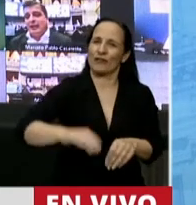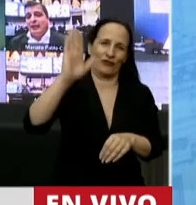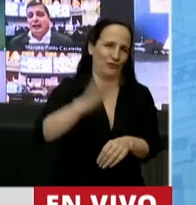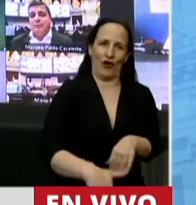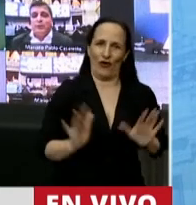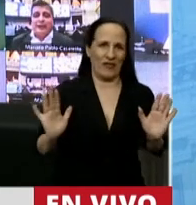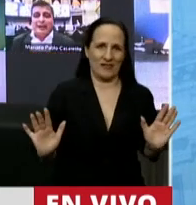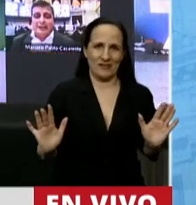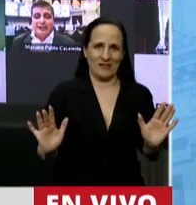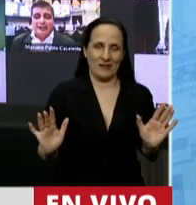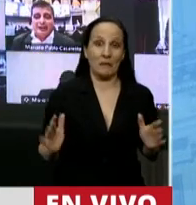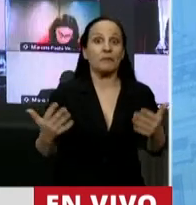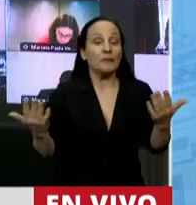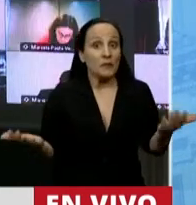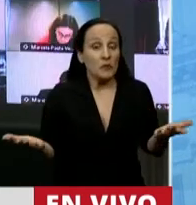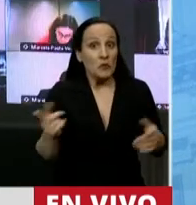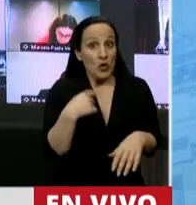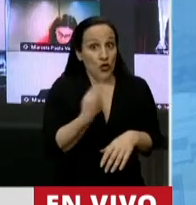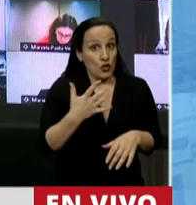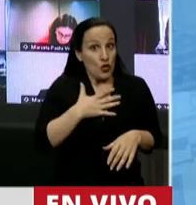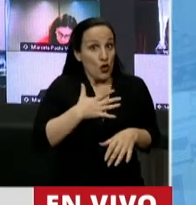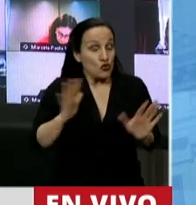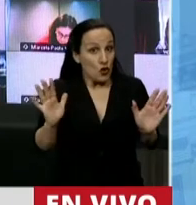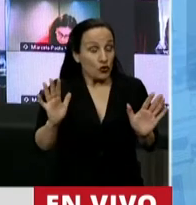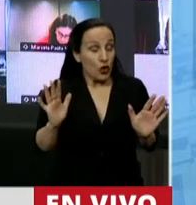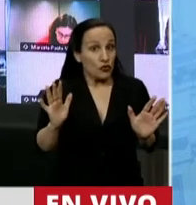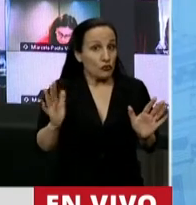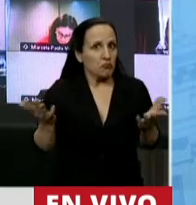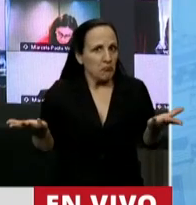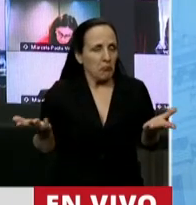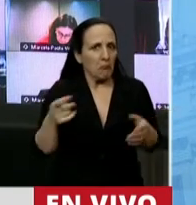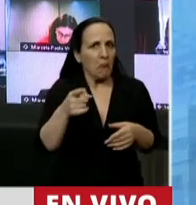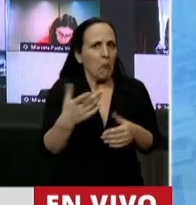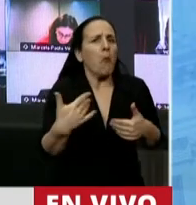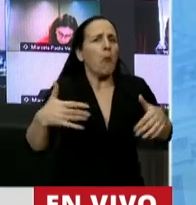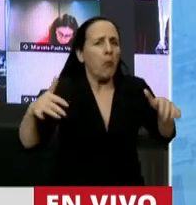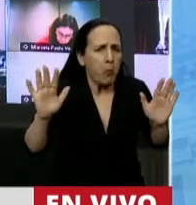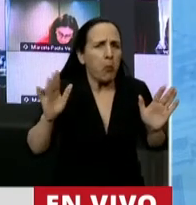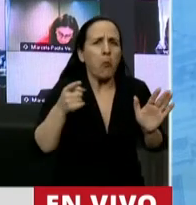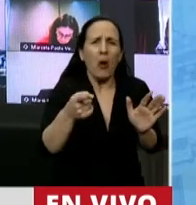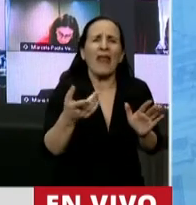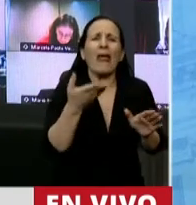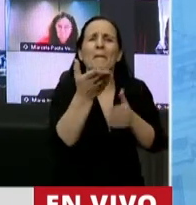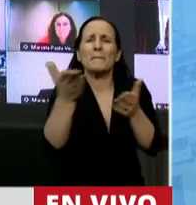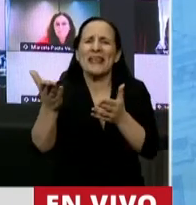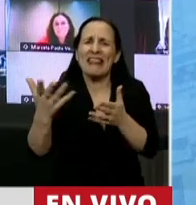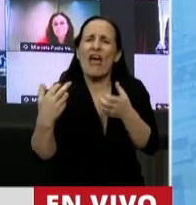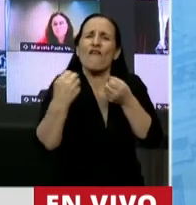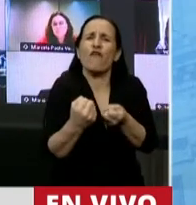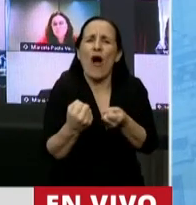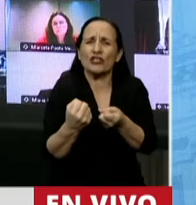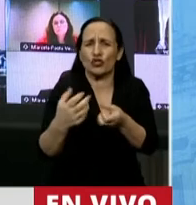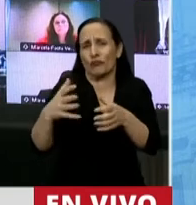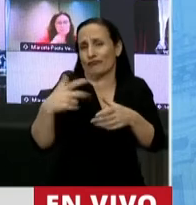Argentina. Así que nosotros entendemos que se pueden pedir esfuerzos a distintos